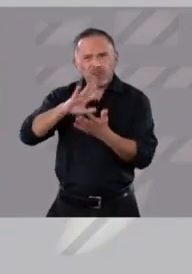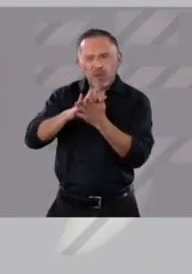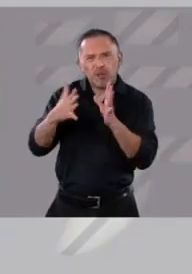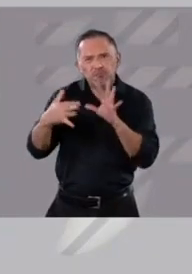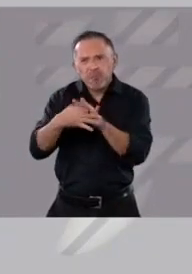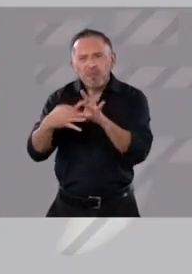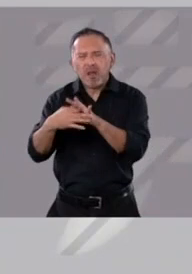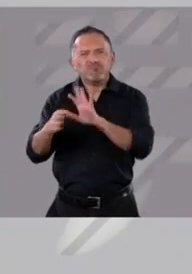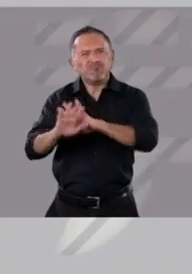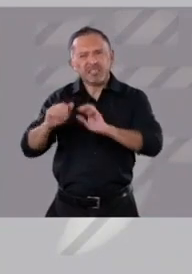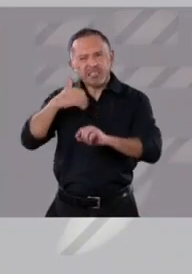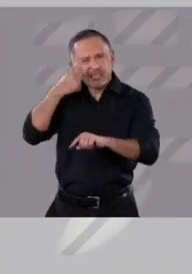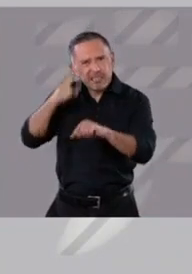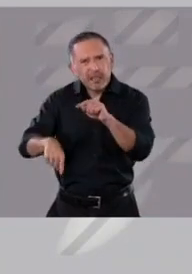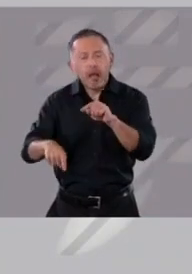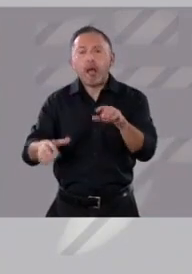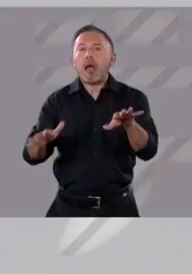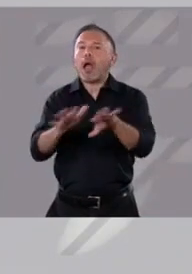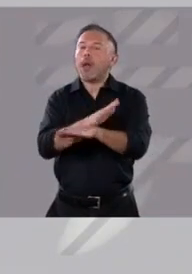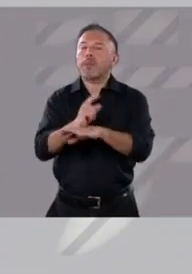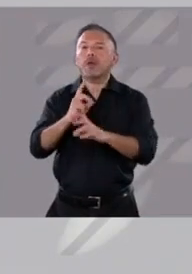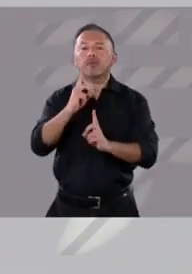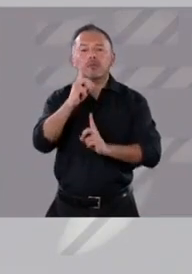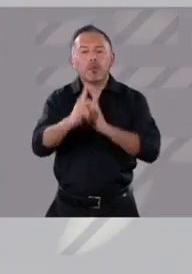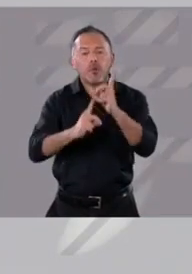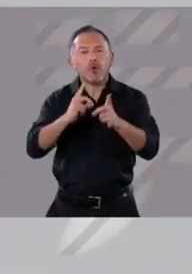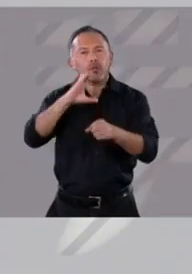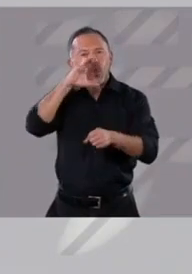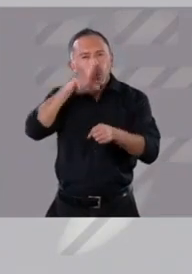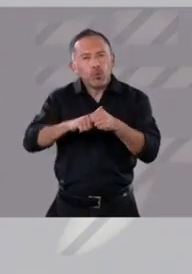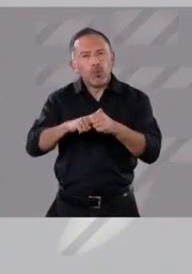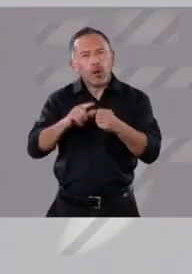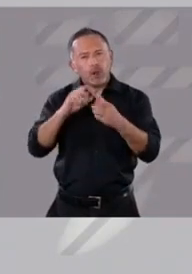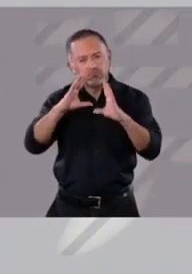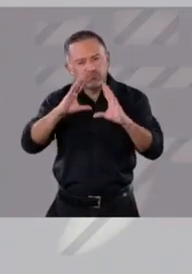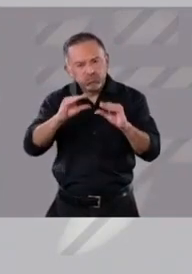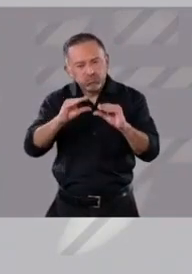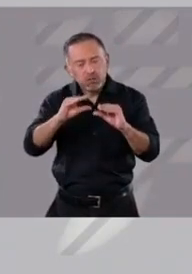apoyo, deporte, cultura y una opción de vida con esperanza.